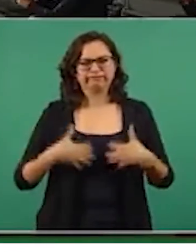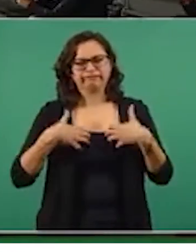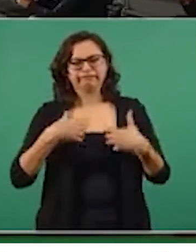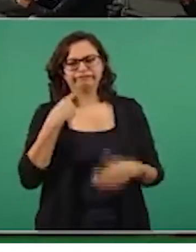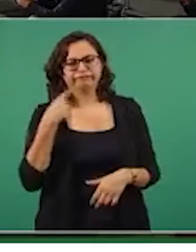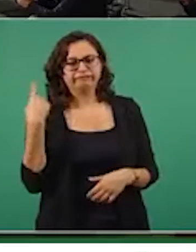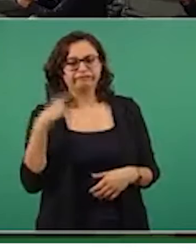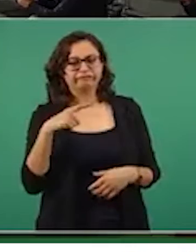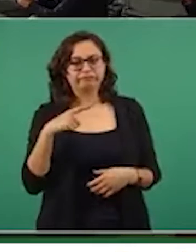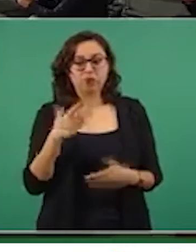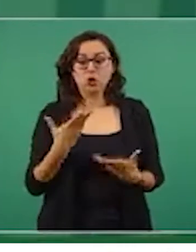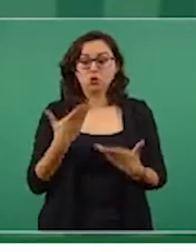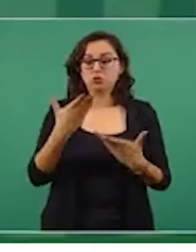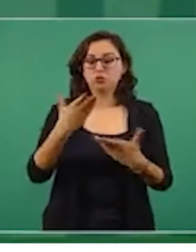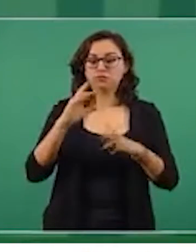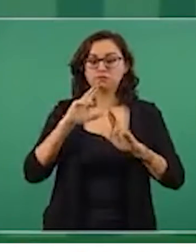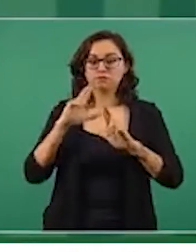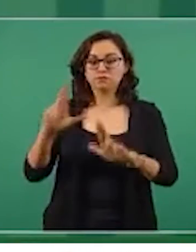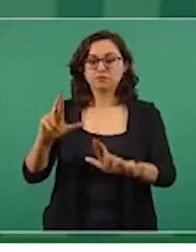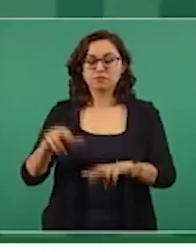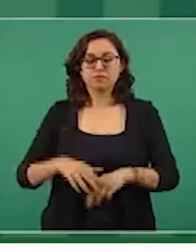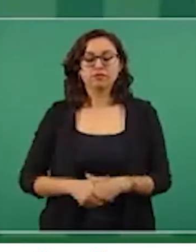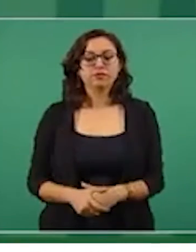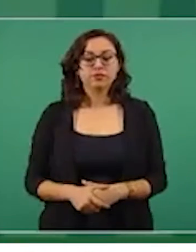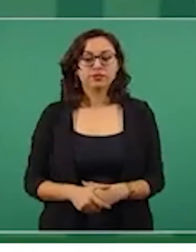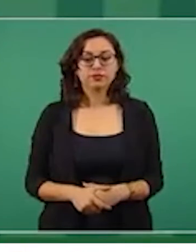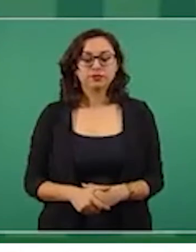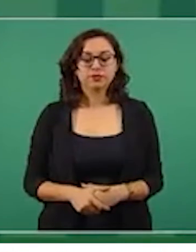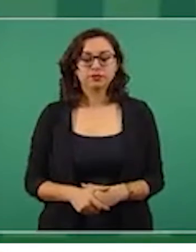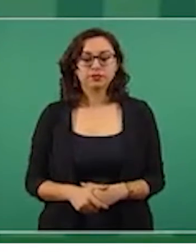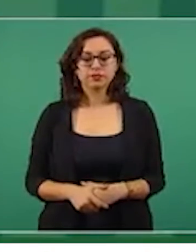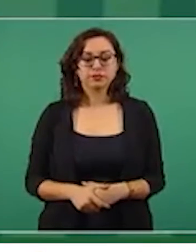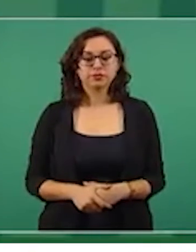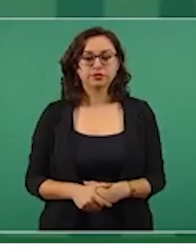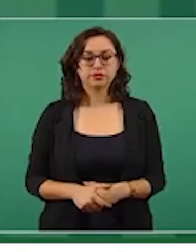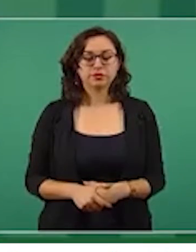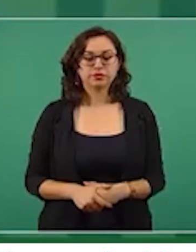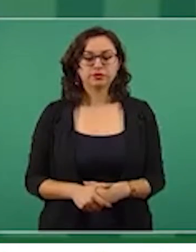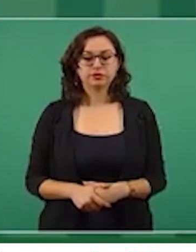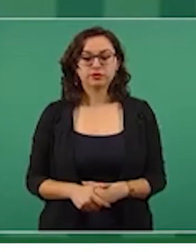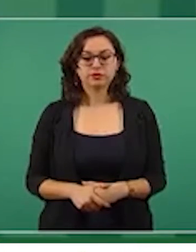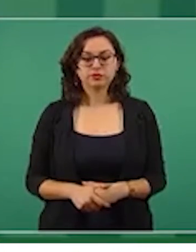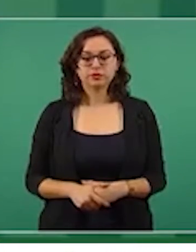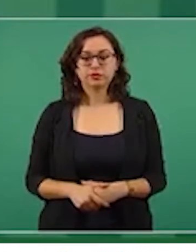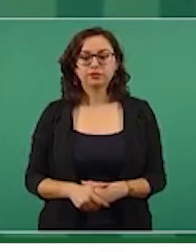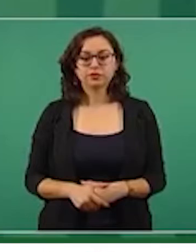Sí, pues nosotros respaldamos la política